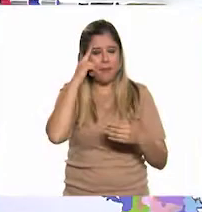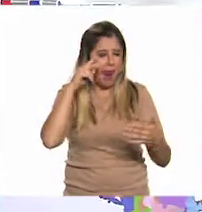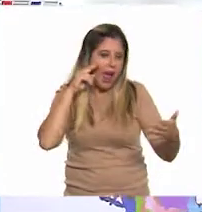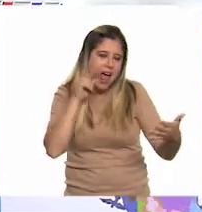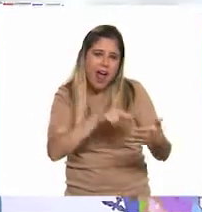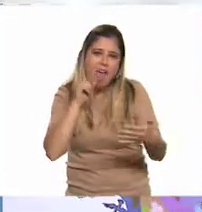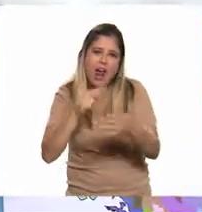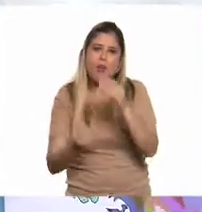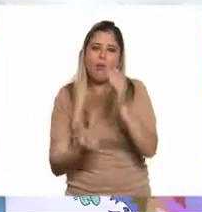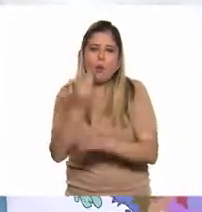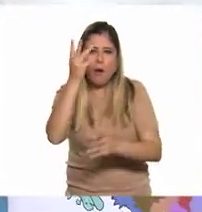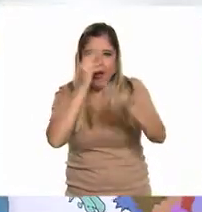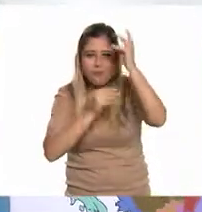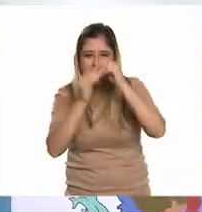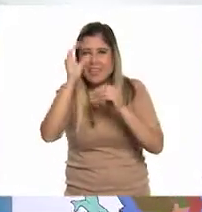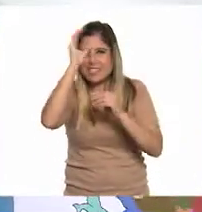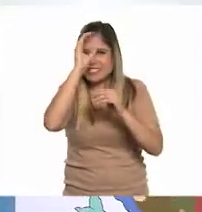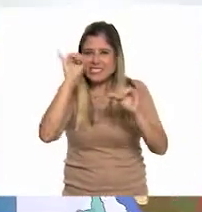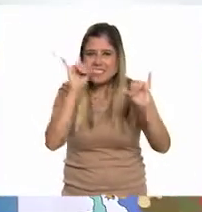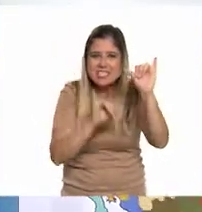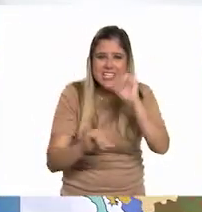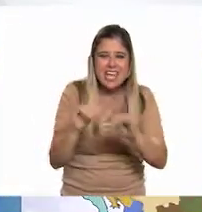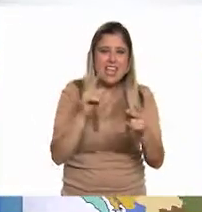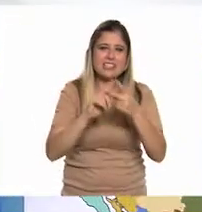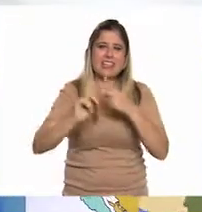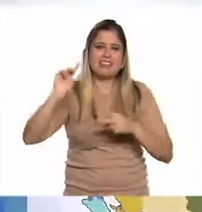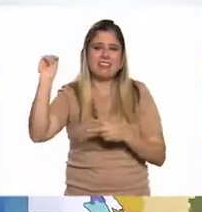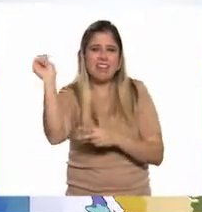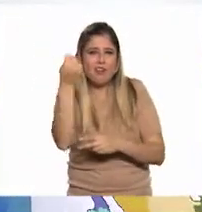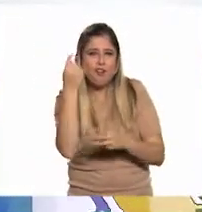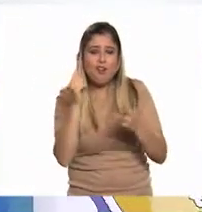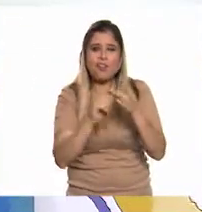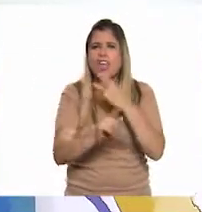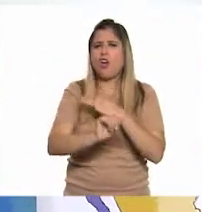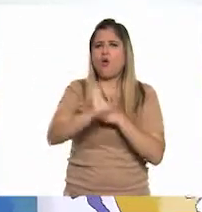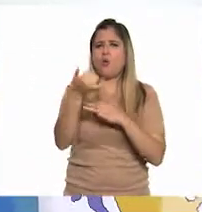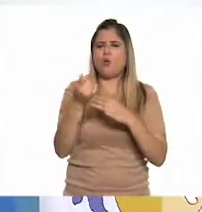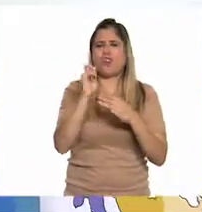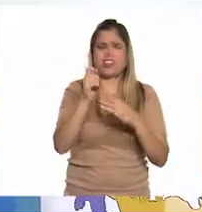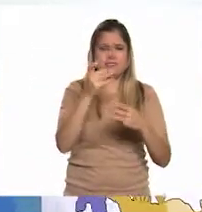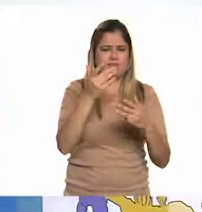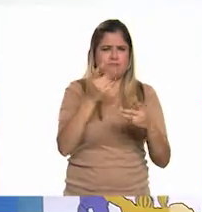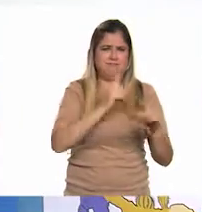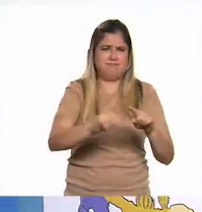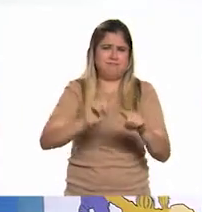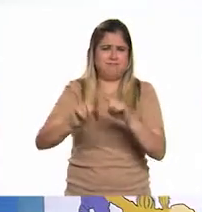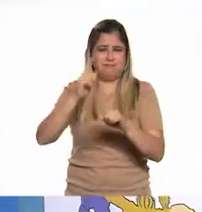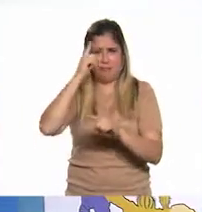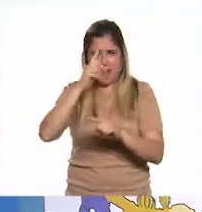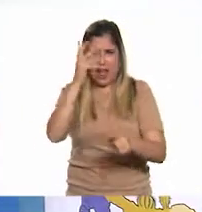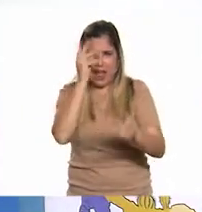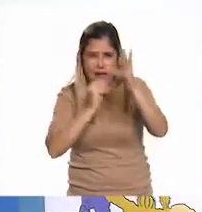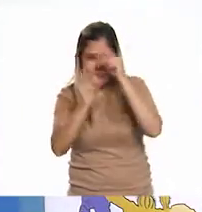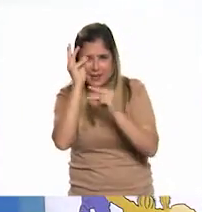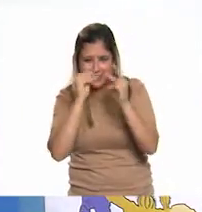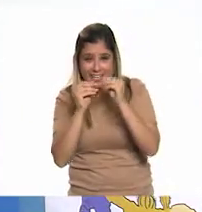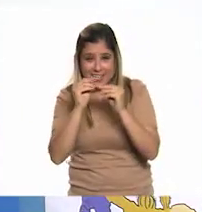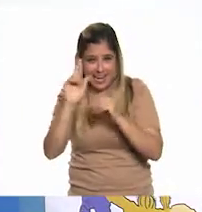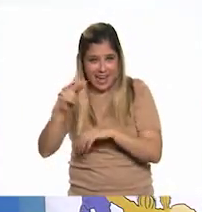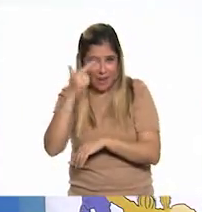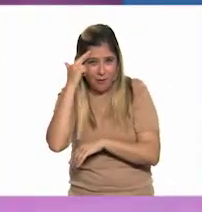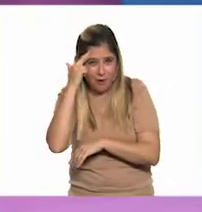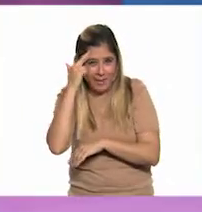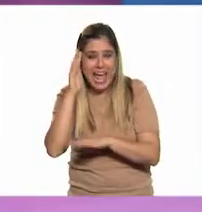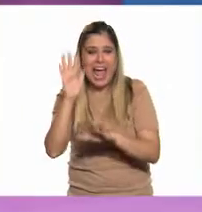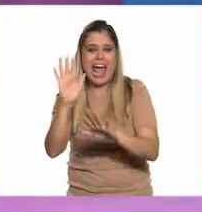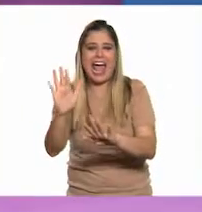a nuevos conocimientos de ciencia, tecnología y de otras áreas del conocimiento. ¿Se acuerdan? Sí. Vamos en esa